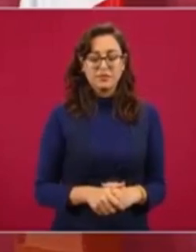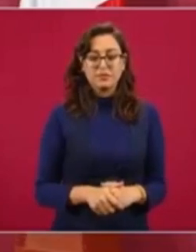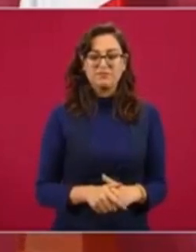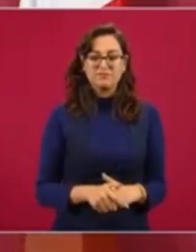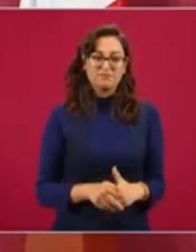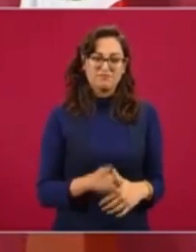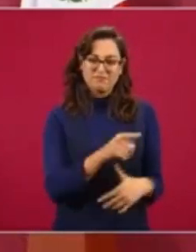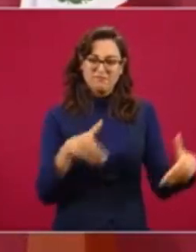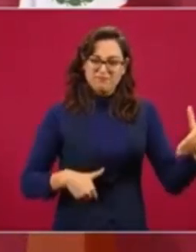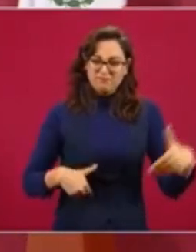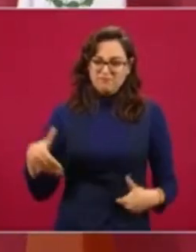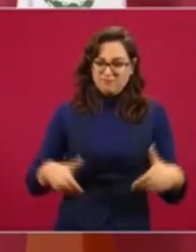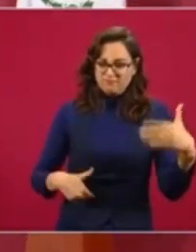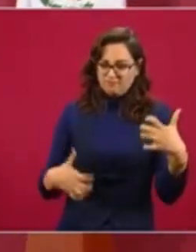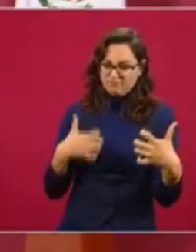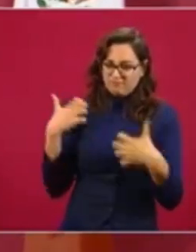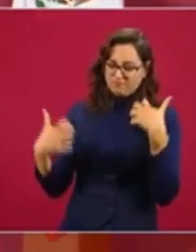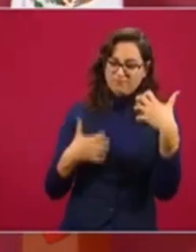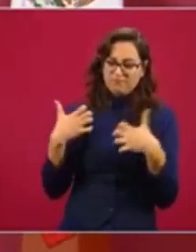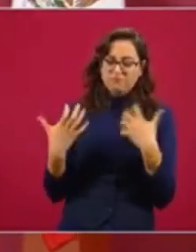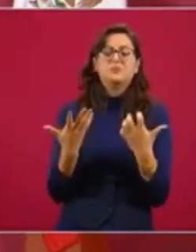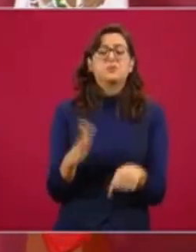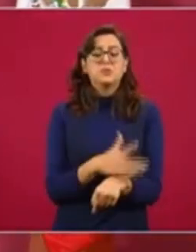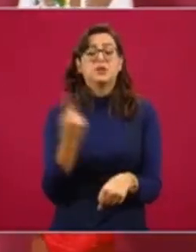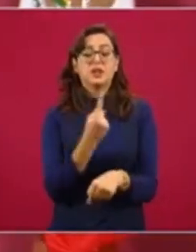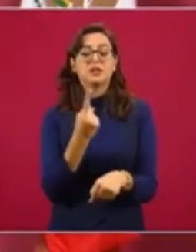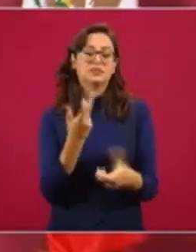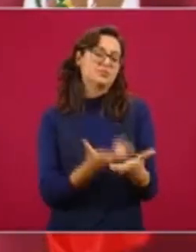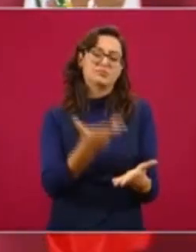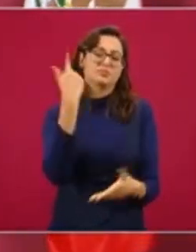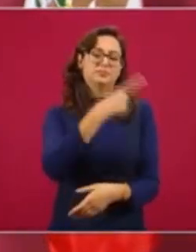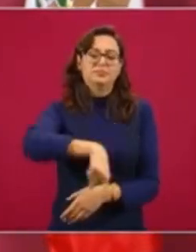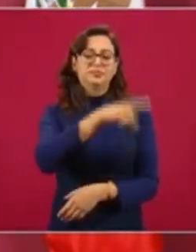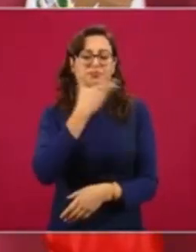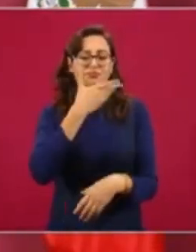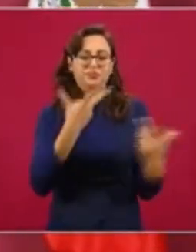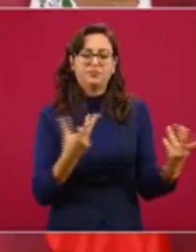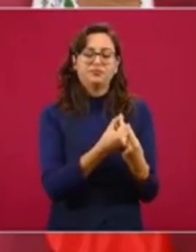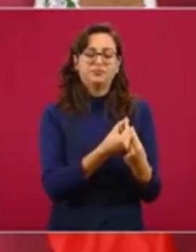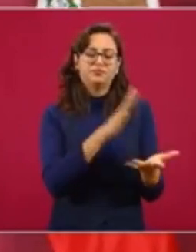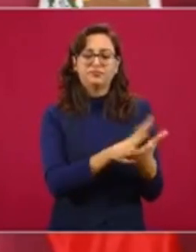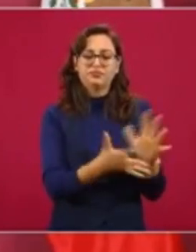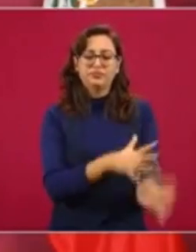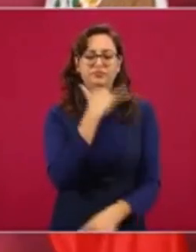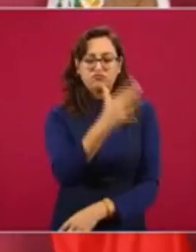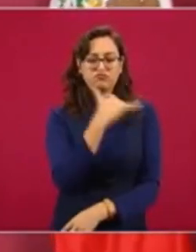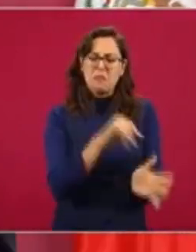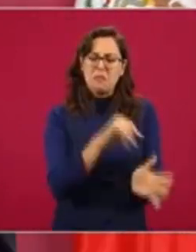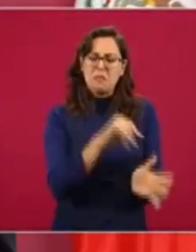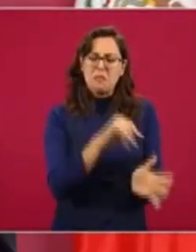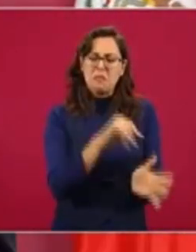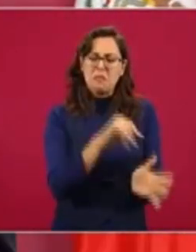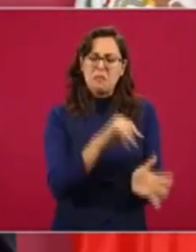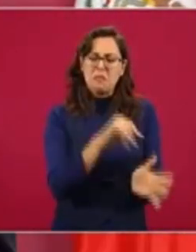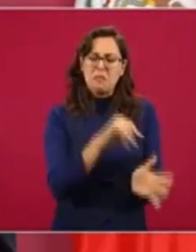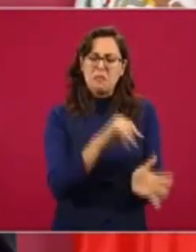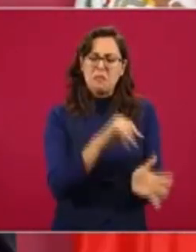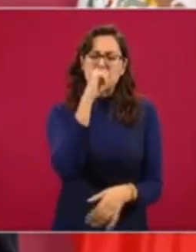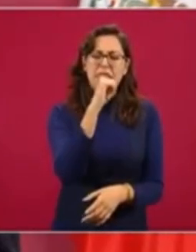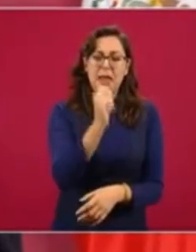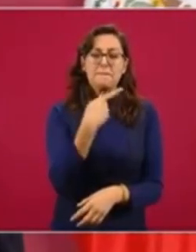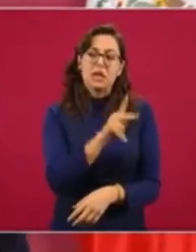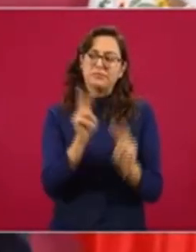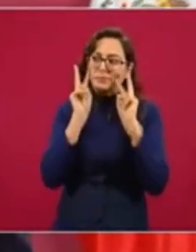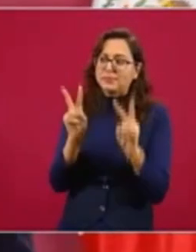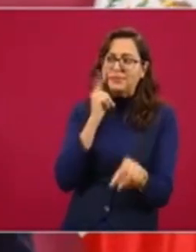molesto porque pertenecían al régimen de corrupción o callaban ante los